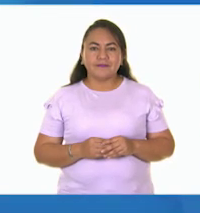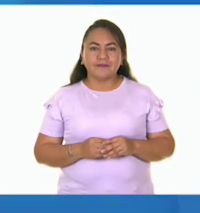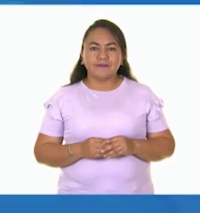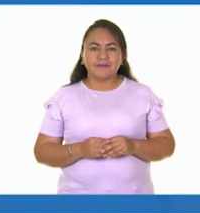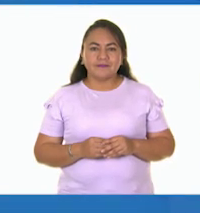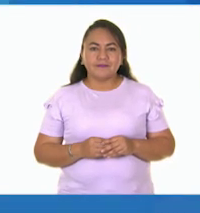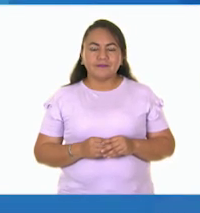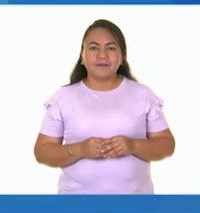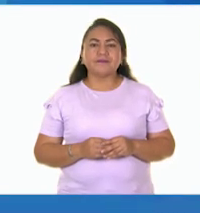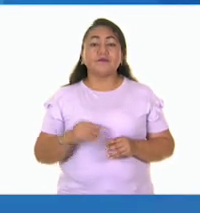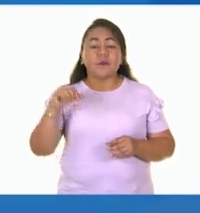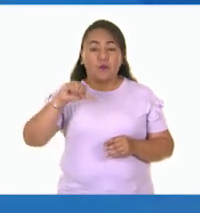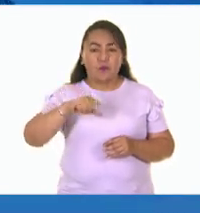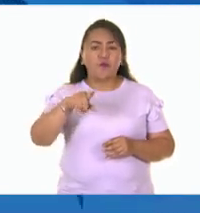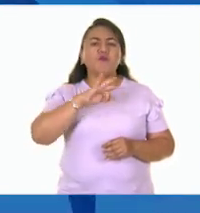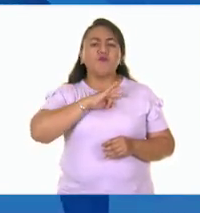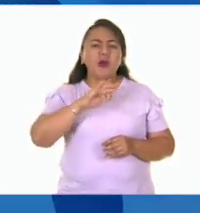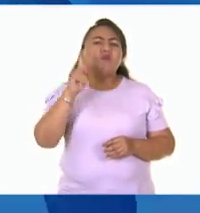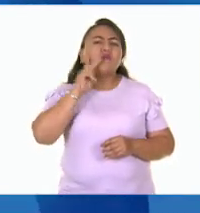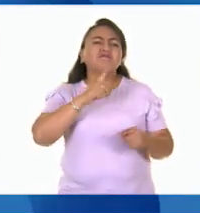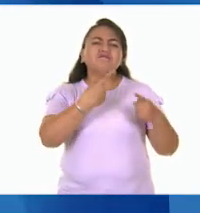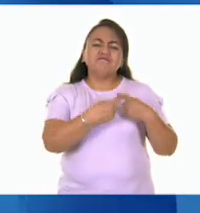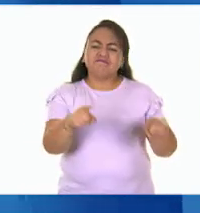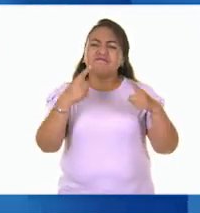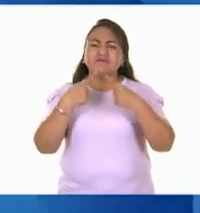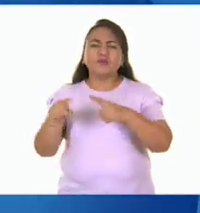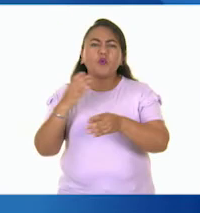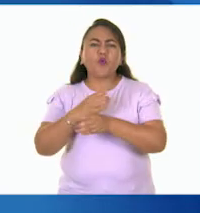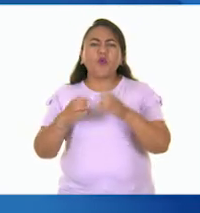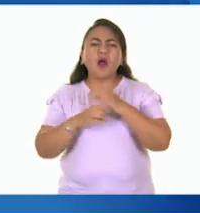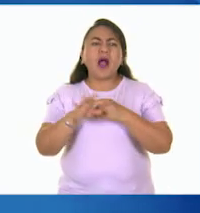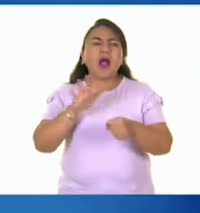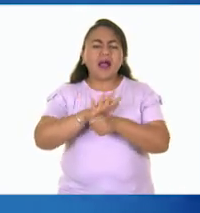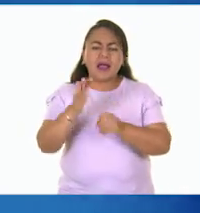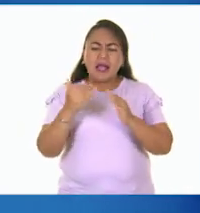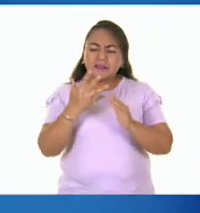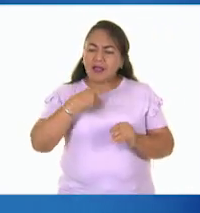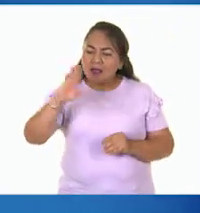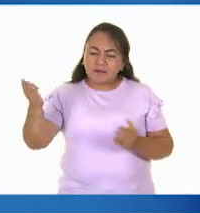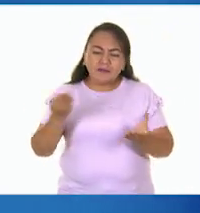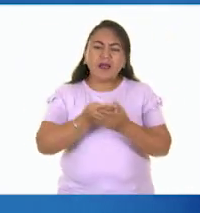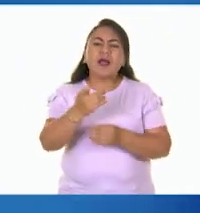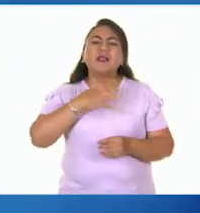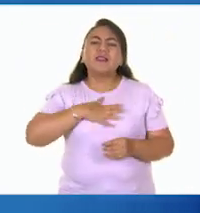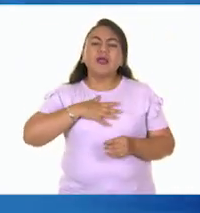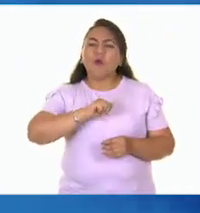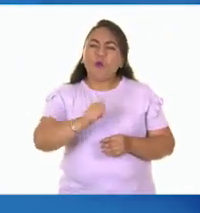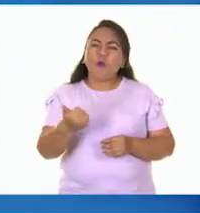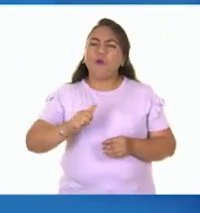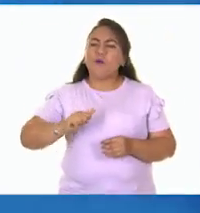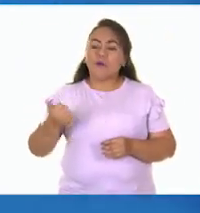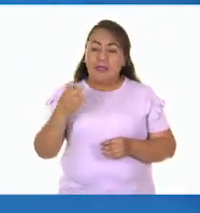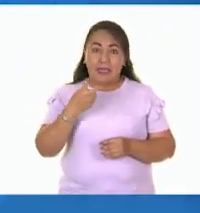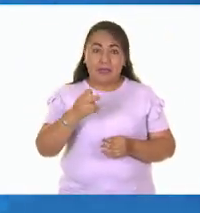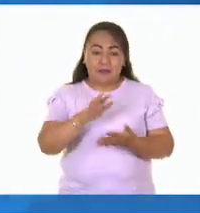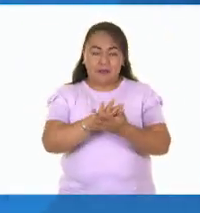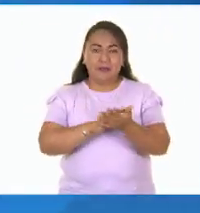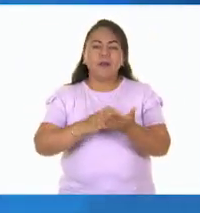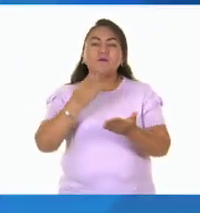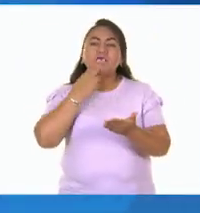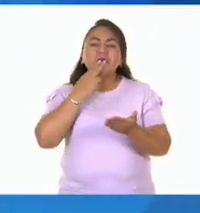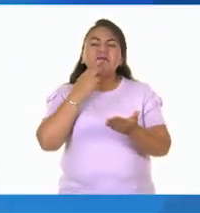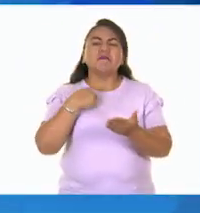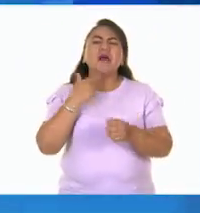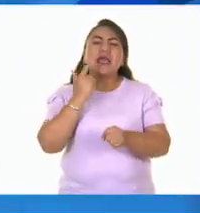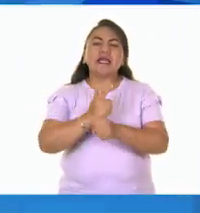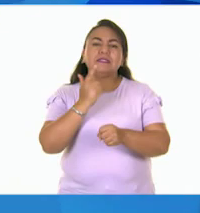Vamos a experimentar con diversos objetos que tengamos en casa. Y con esta textura usaré